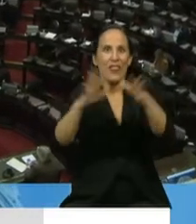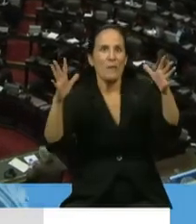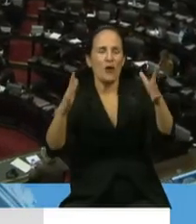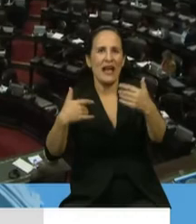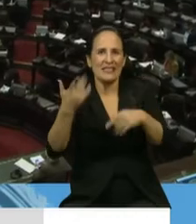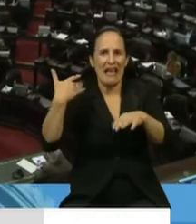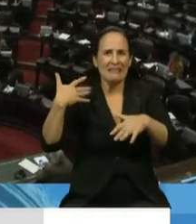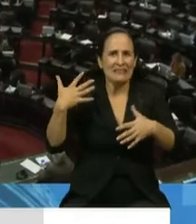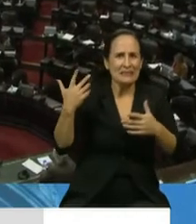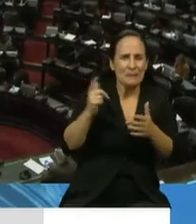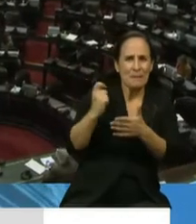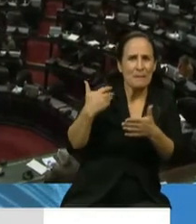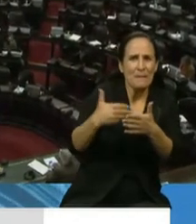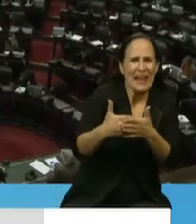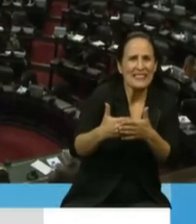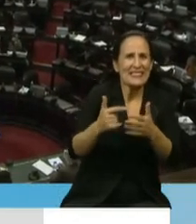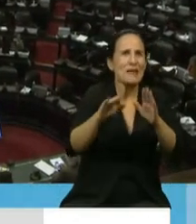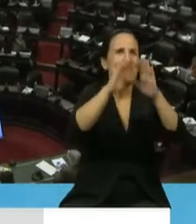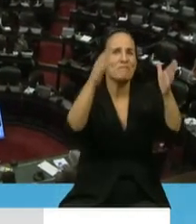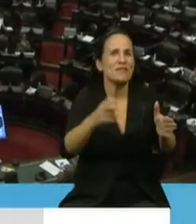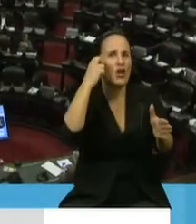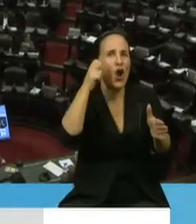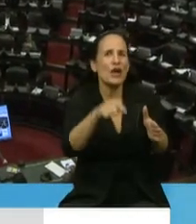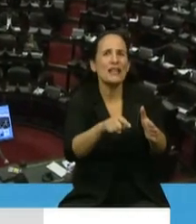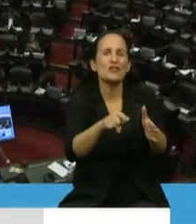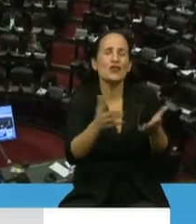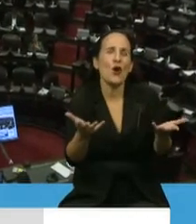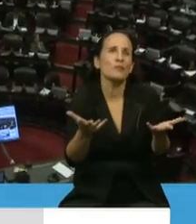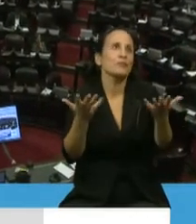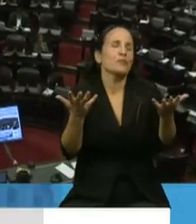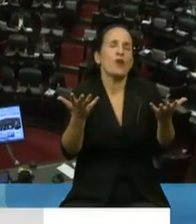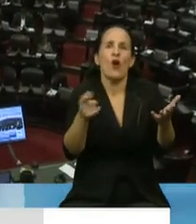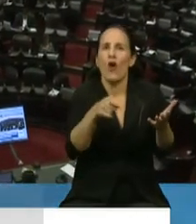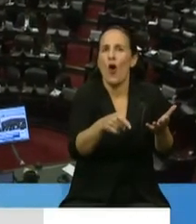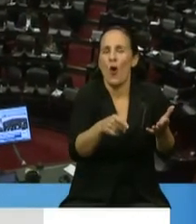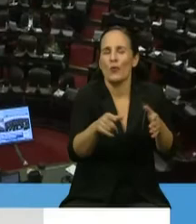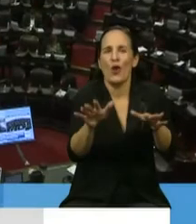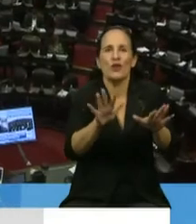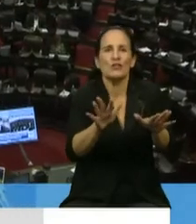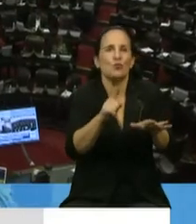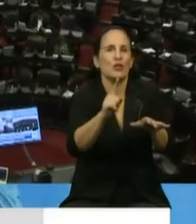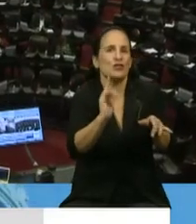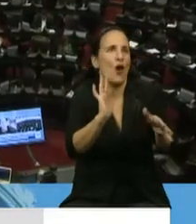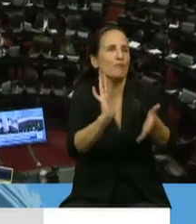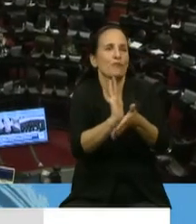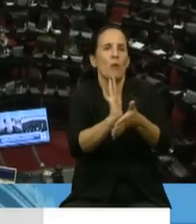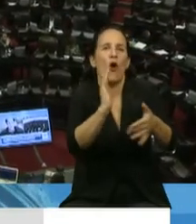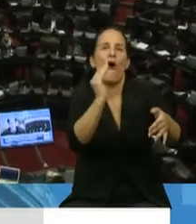en los cuales el Congreso estuvo, de alguna forma, por razones operativas, virtualmente clausurado.